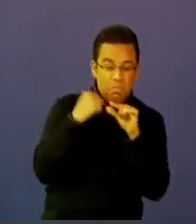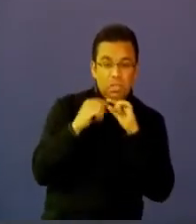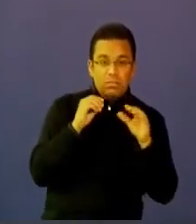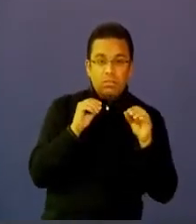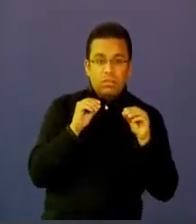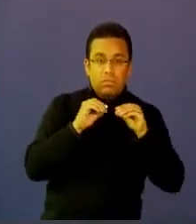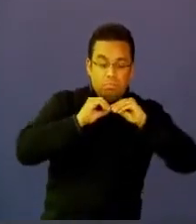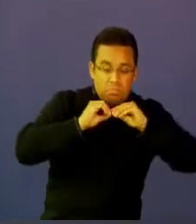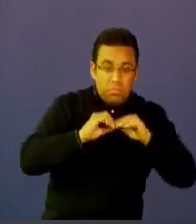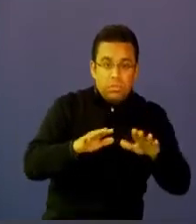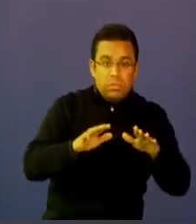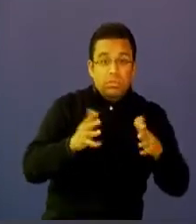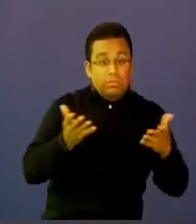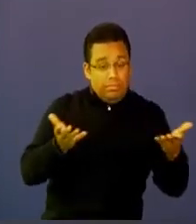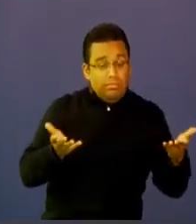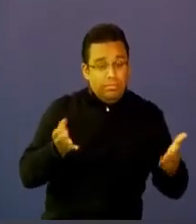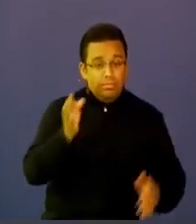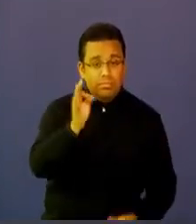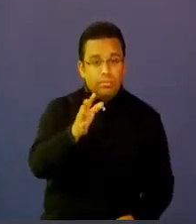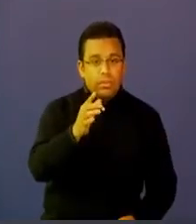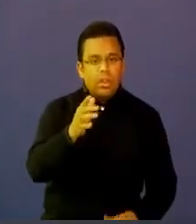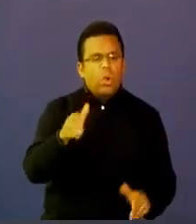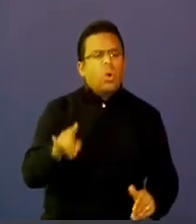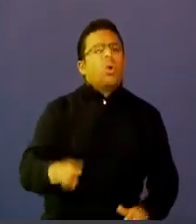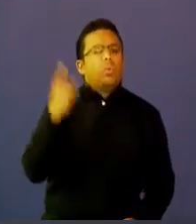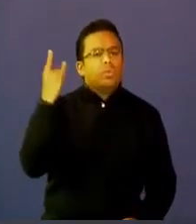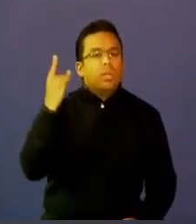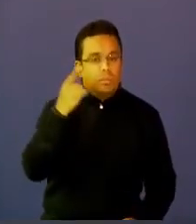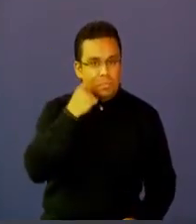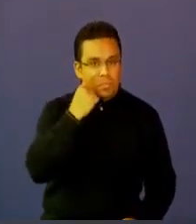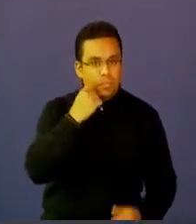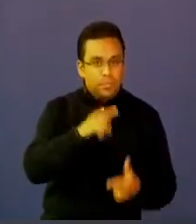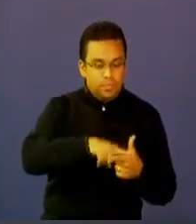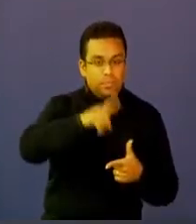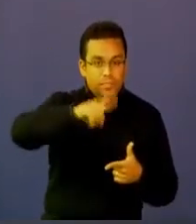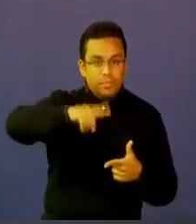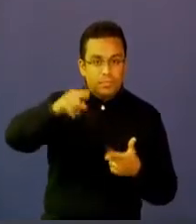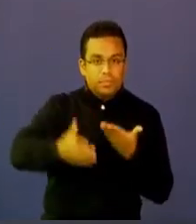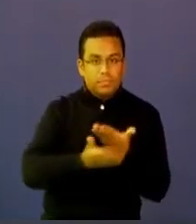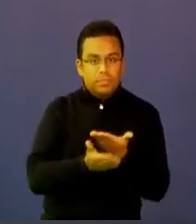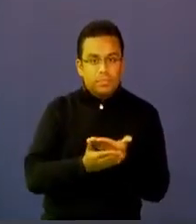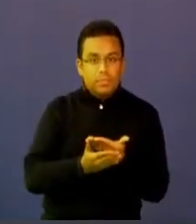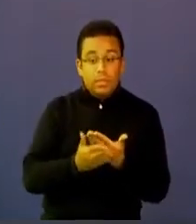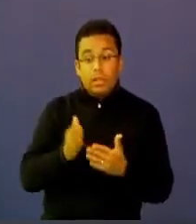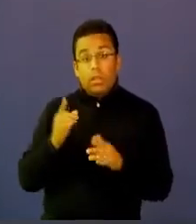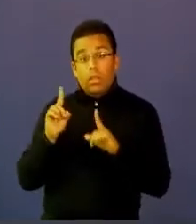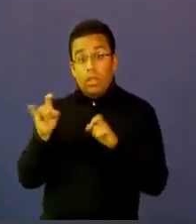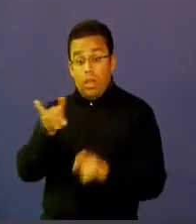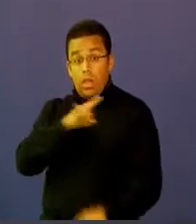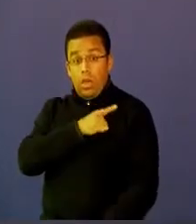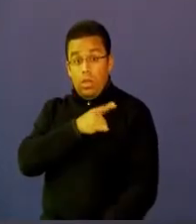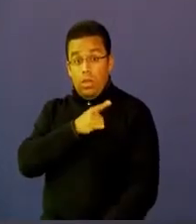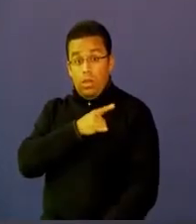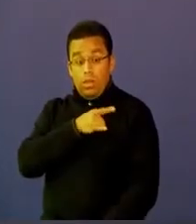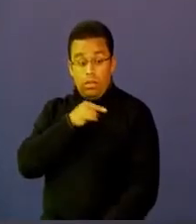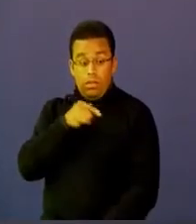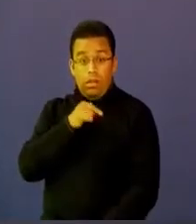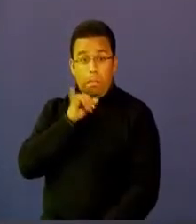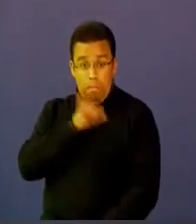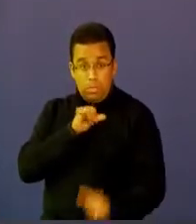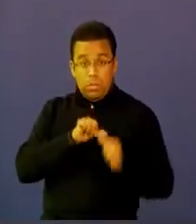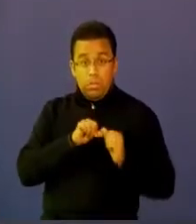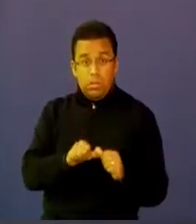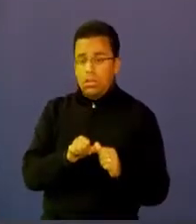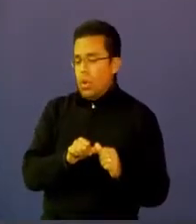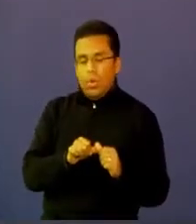pensar y se los voy a demostrar también con cifras. La educación superior también ha cambiado. Al cambiar el